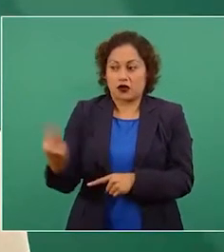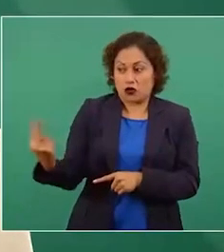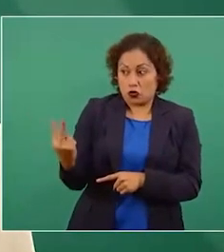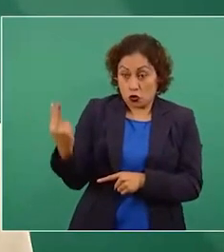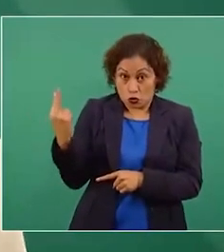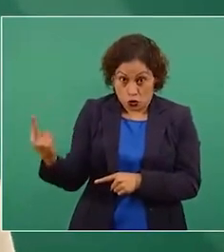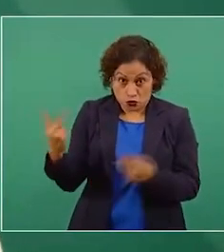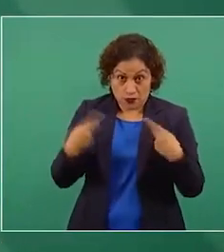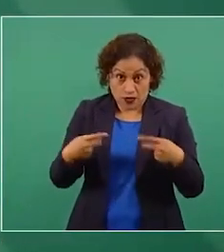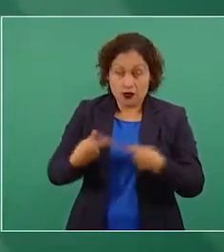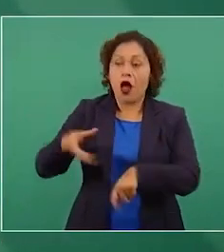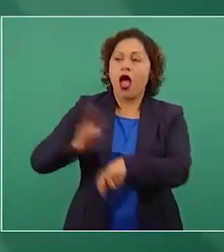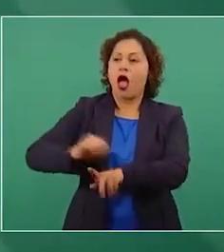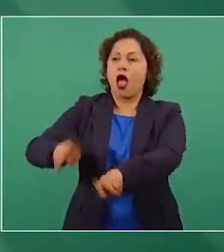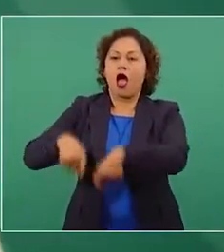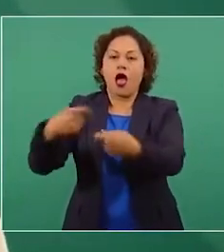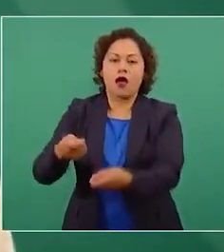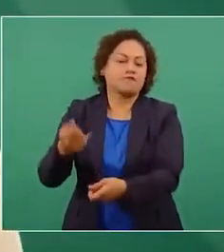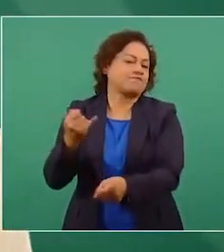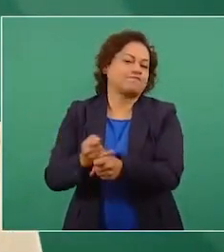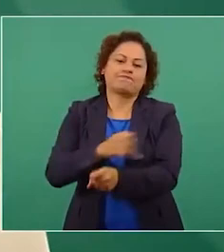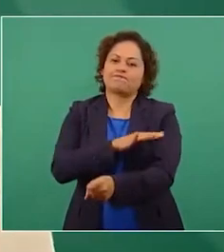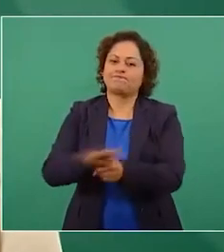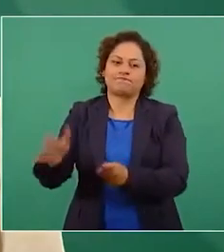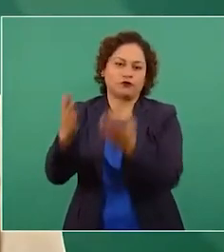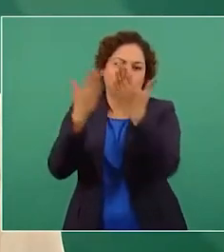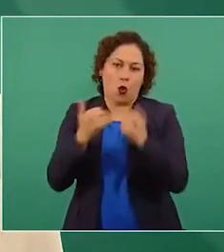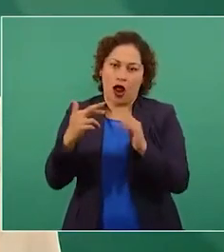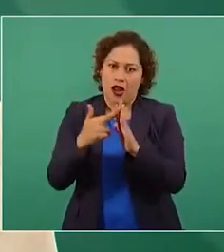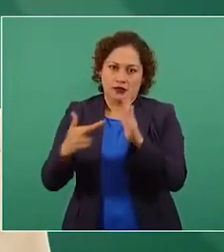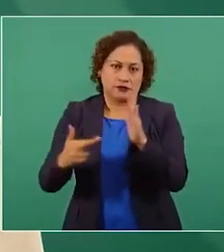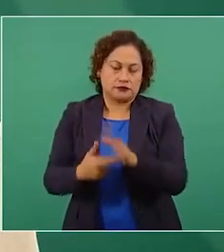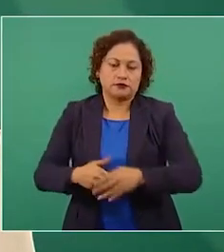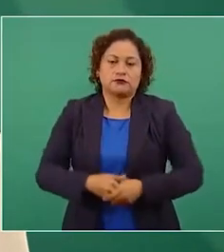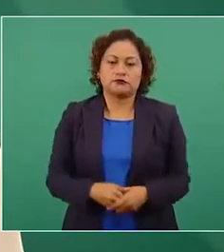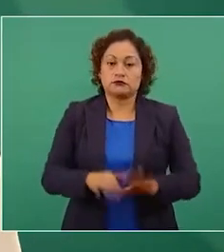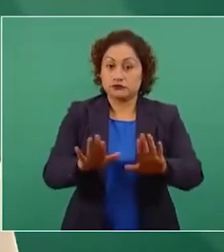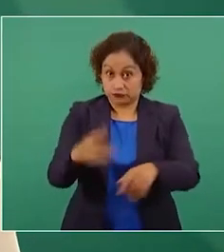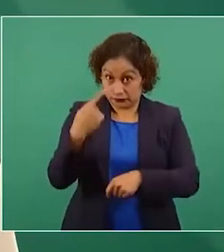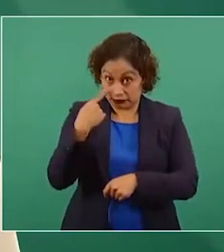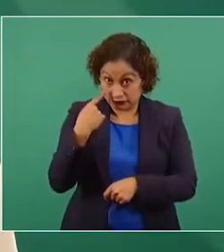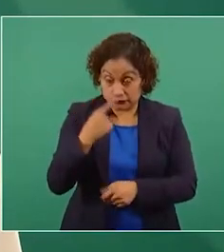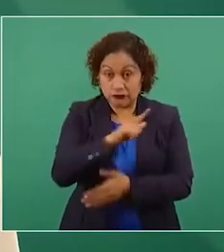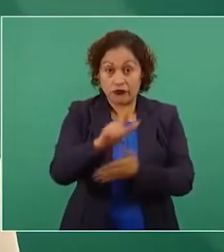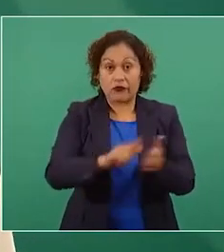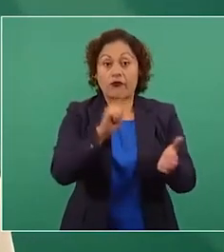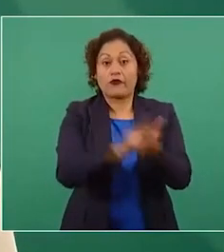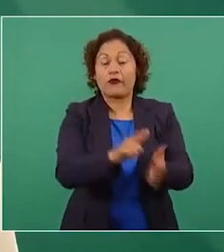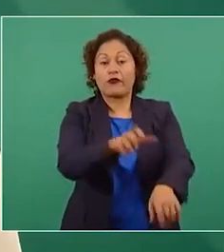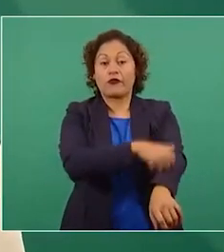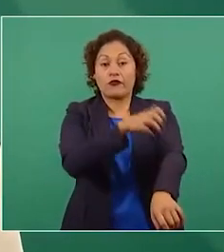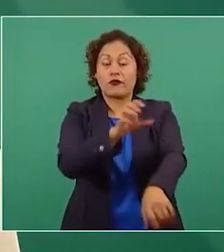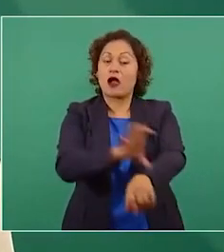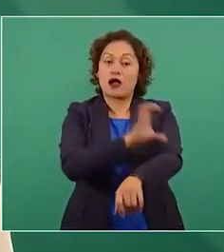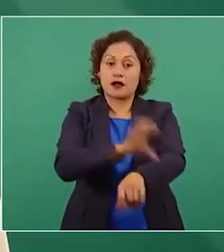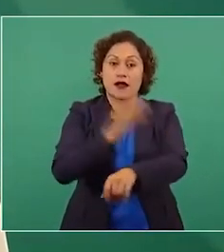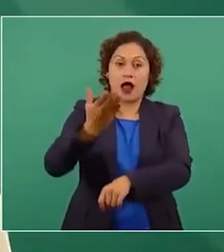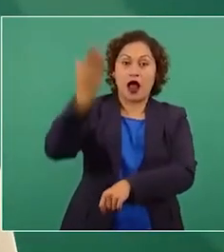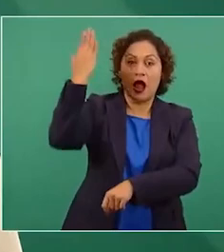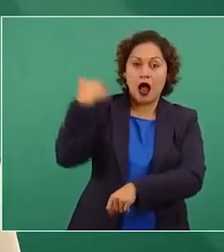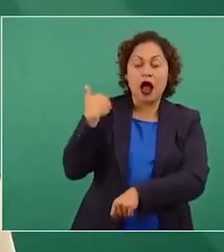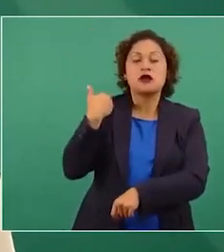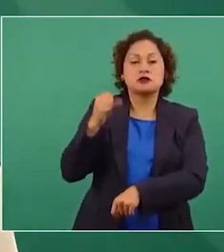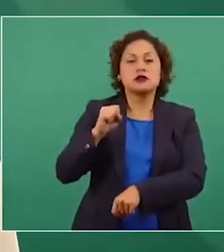comisionado en particular. Antes había mucha corrupción. Con la Reforma Energética entregaron concesiones a diestra y